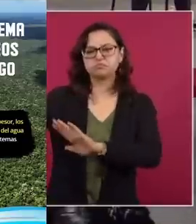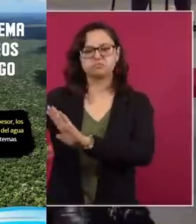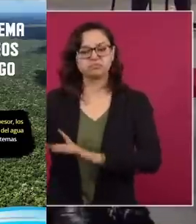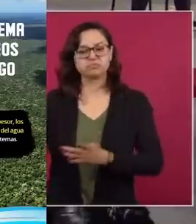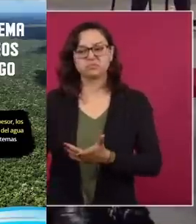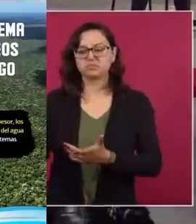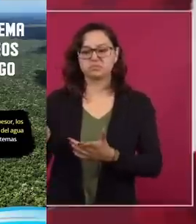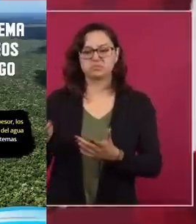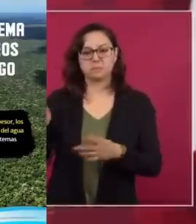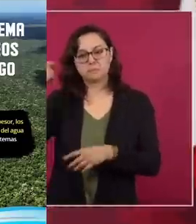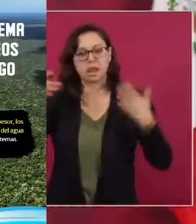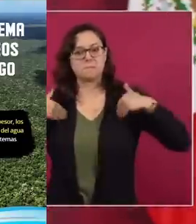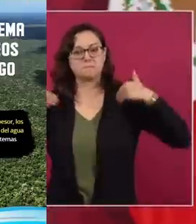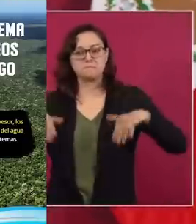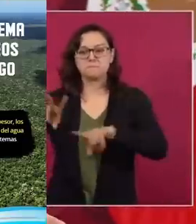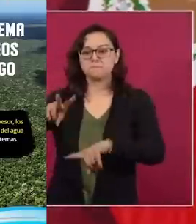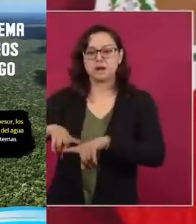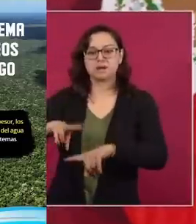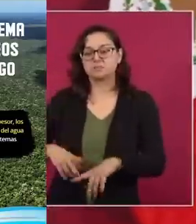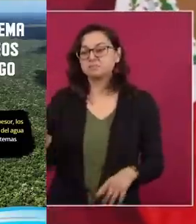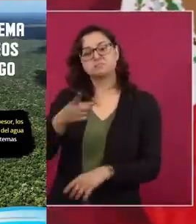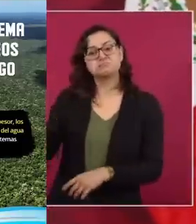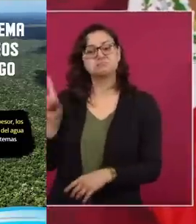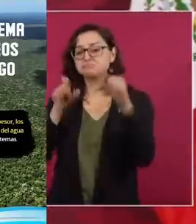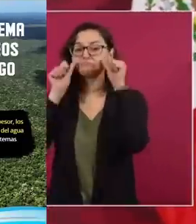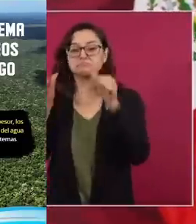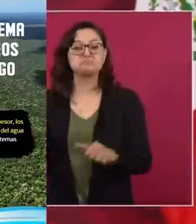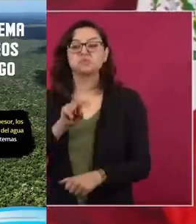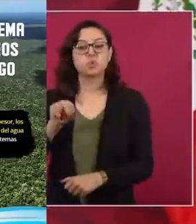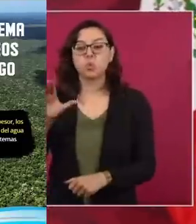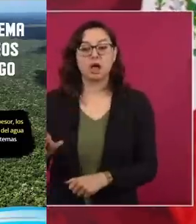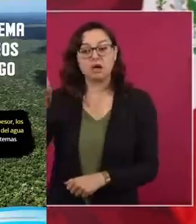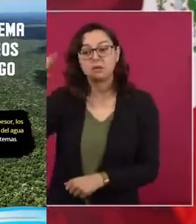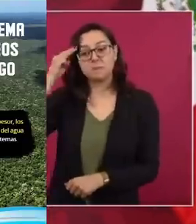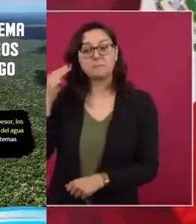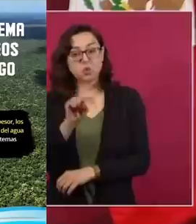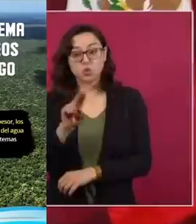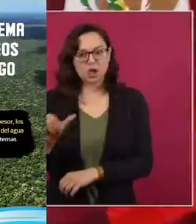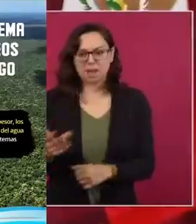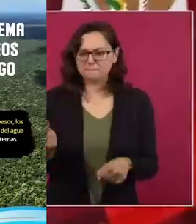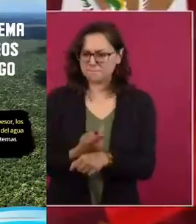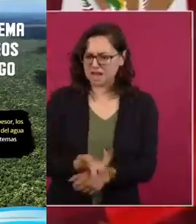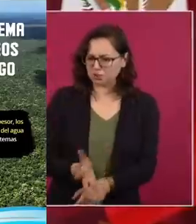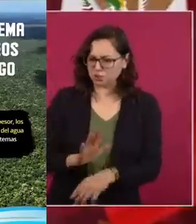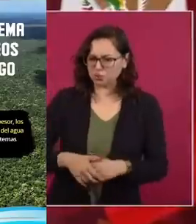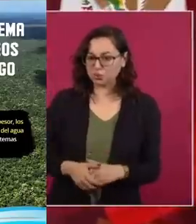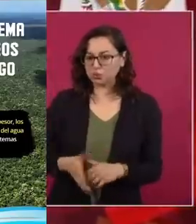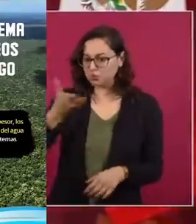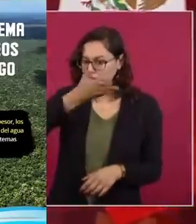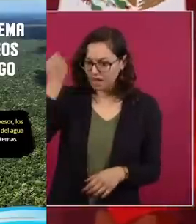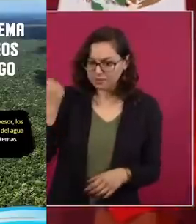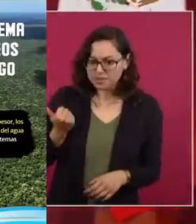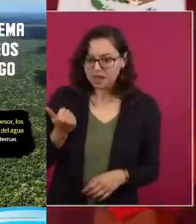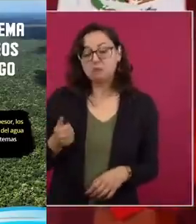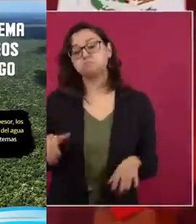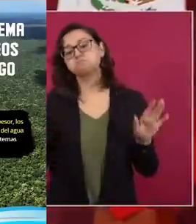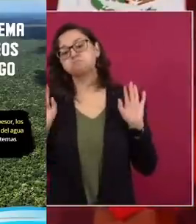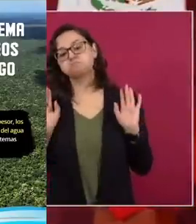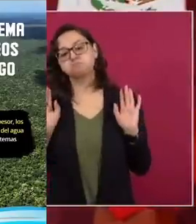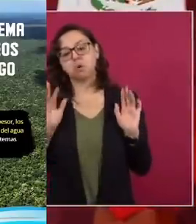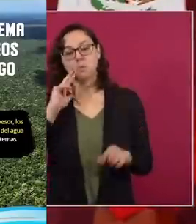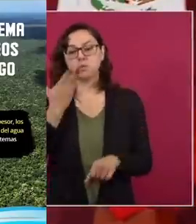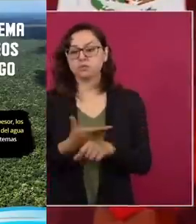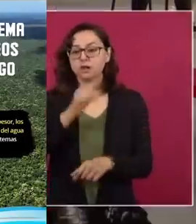los ambientalistas nunca se dieron cuenta? Bueno, el juez de Mérida, ¿dónde andaba? No lo supo, no es obligación,